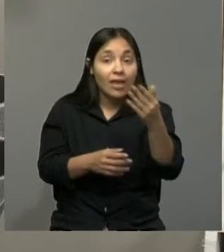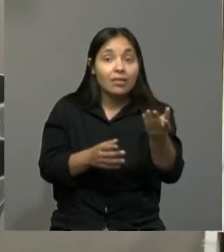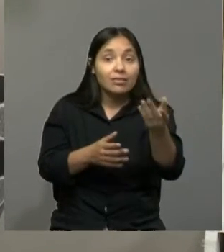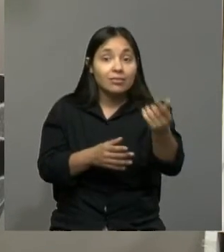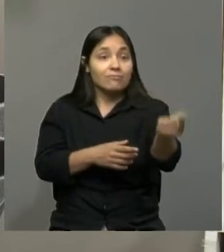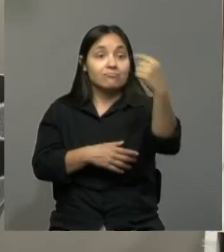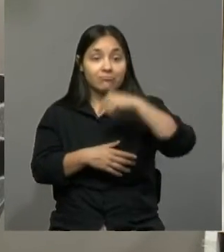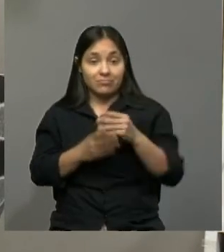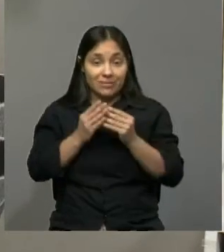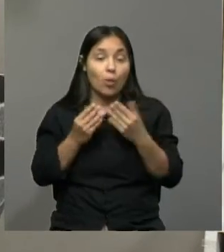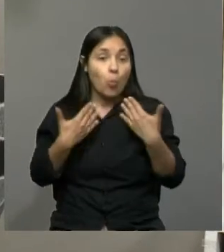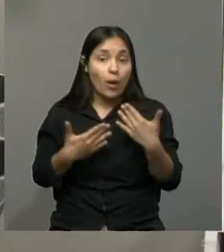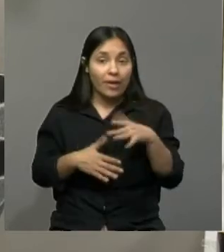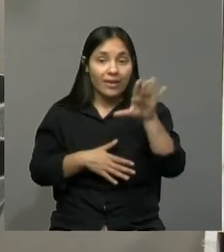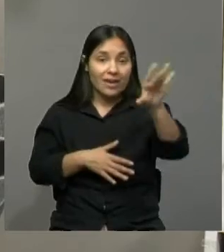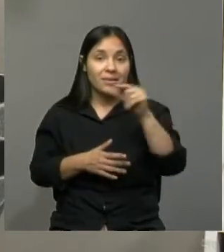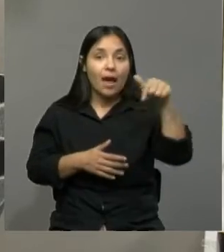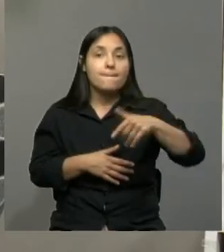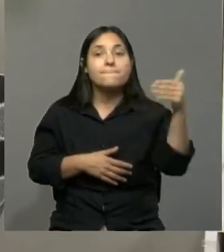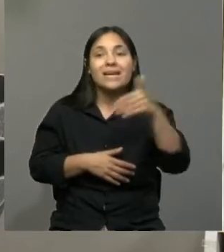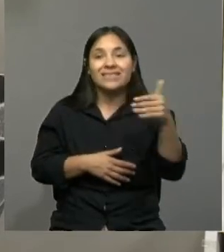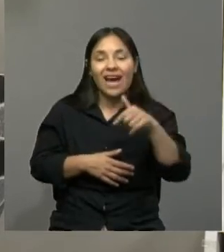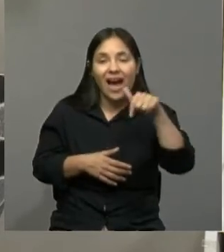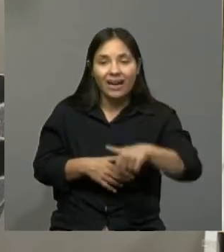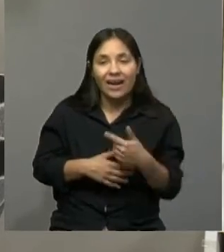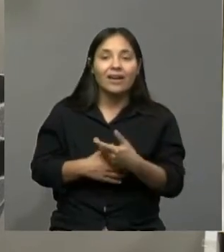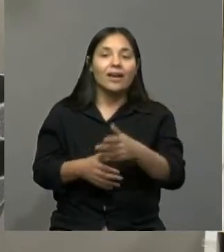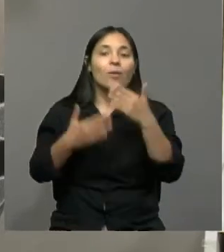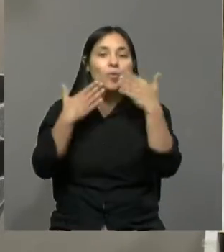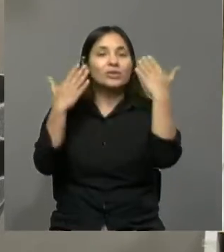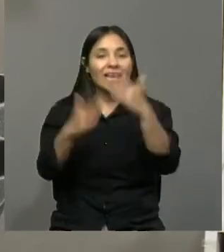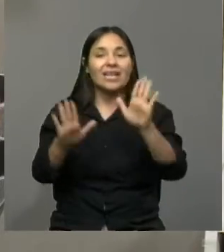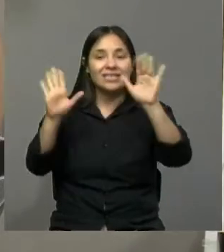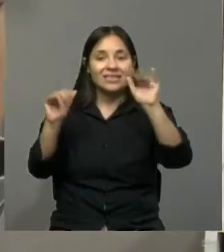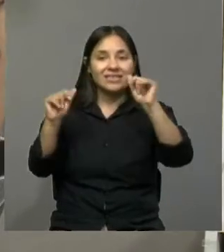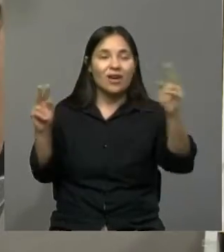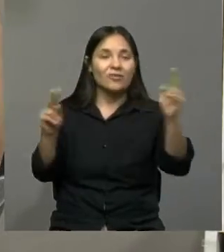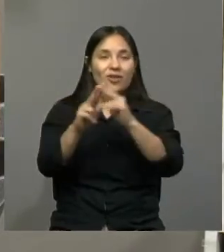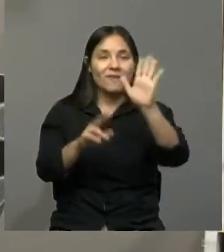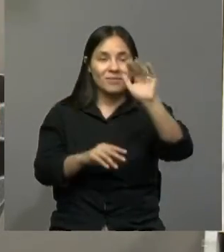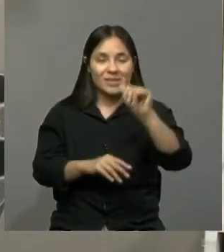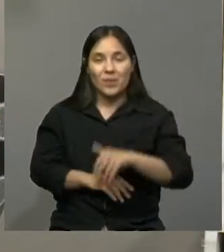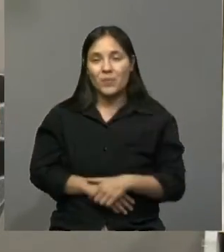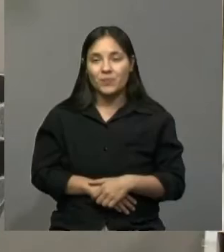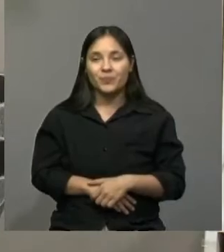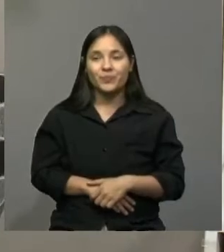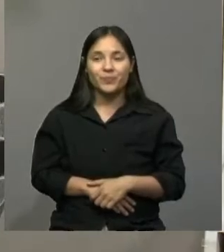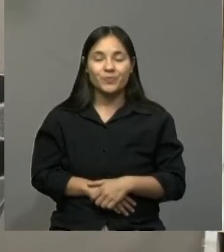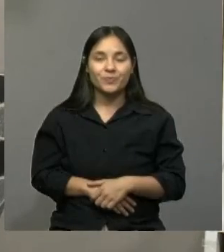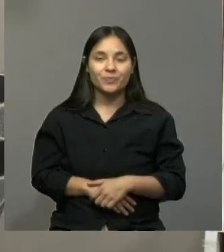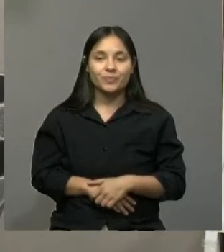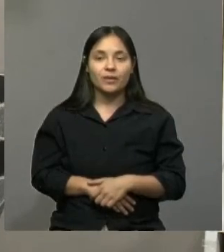ciclo. Así que un abrazo grande. Muchísimas gracias. Nos vemos. Un abrazo grande. Éxitos. Un abrazo grande.